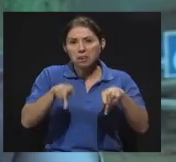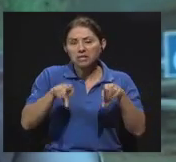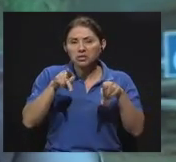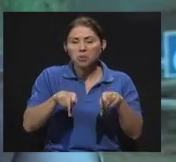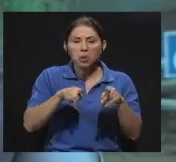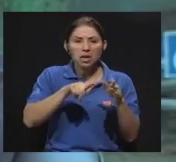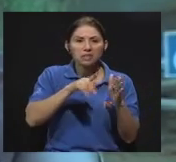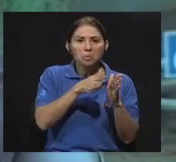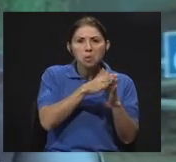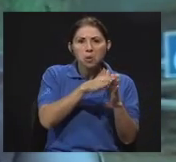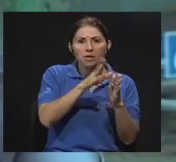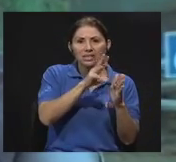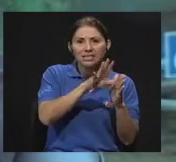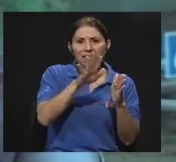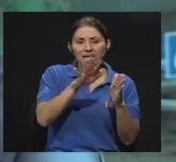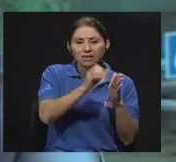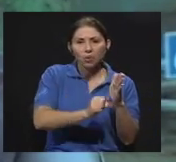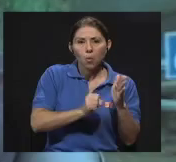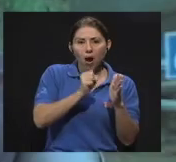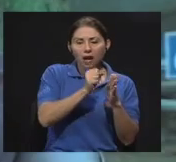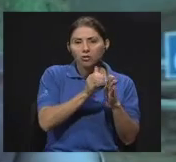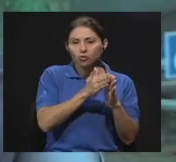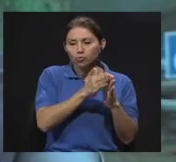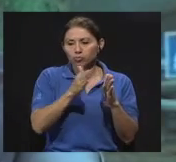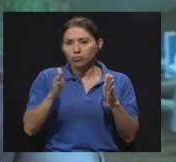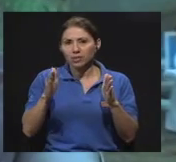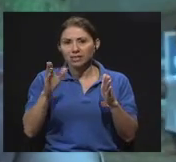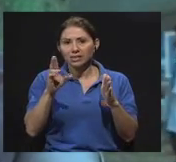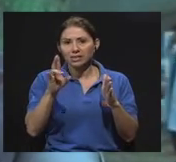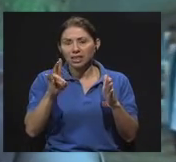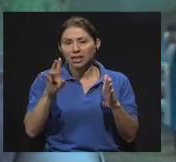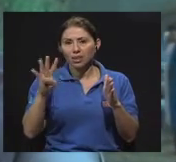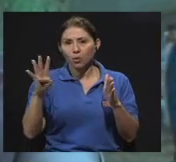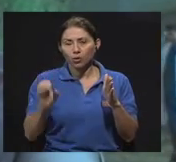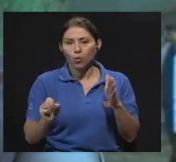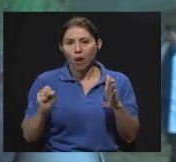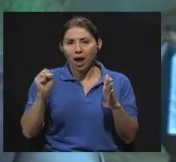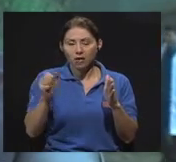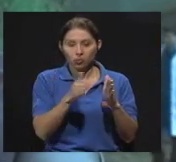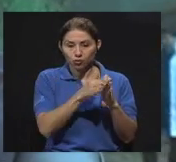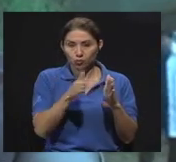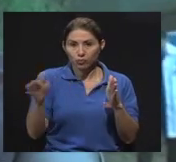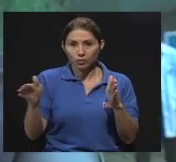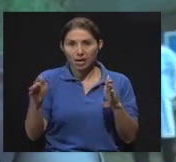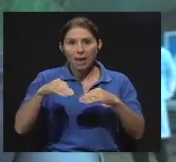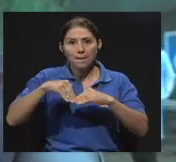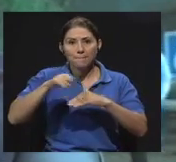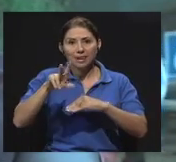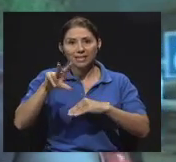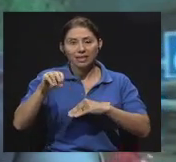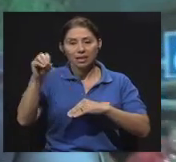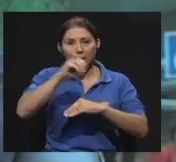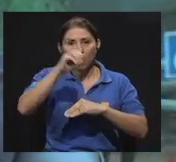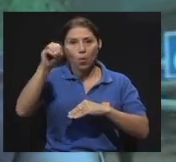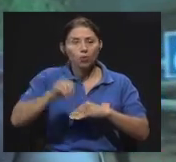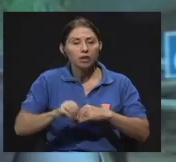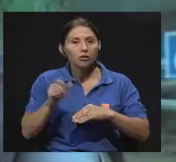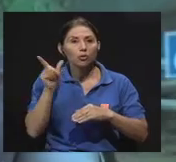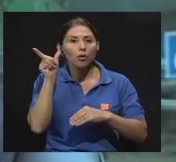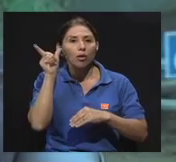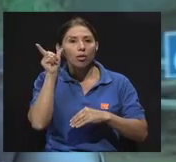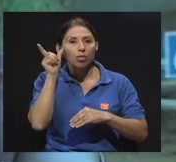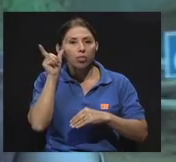están entre 65 años y 74 años de edad, más de un 30% tienen problemas auditivos